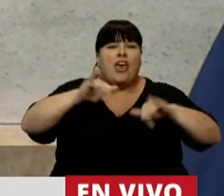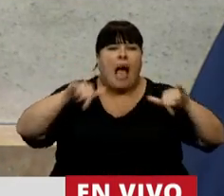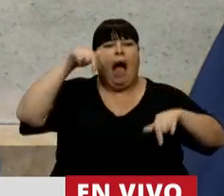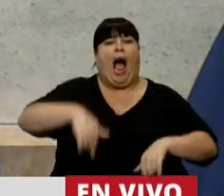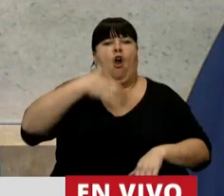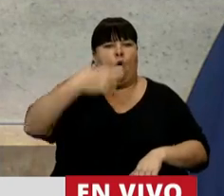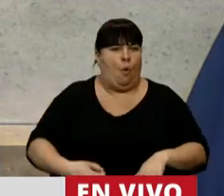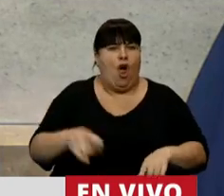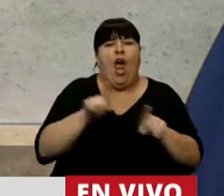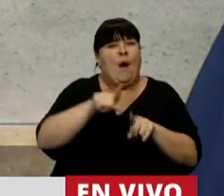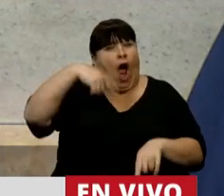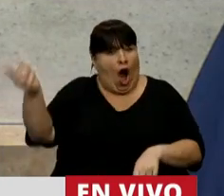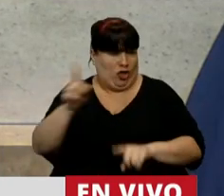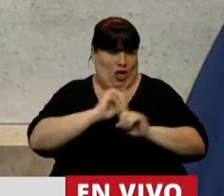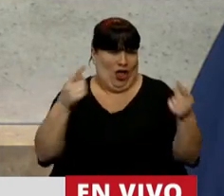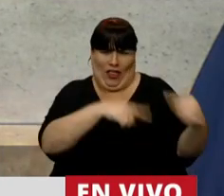campaña electoral, no como el otro.